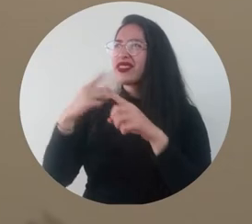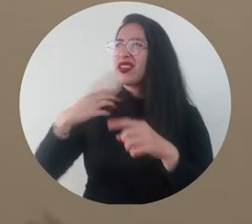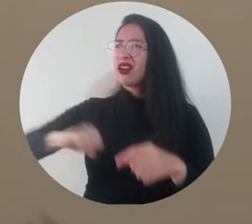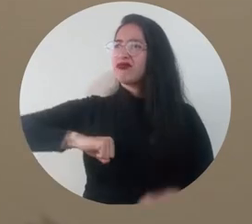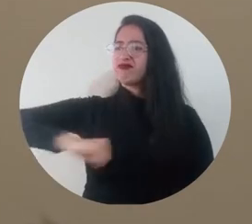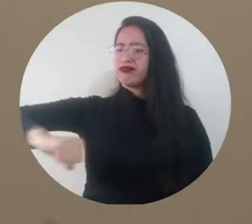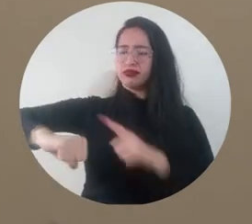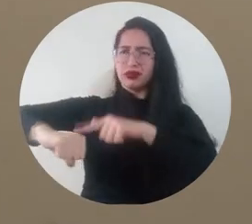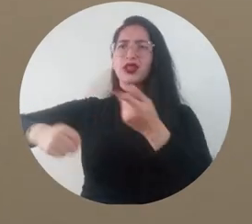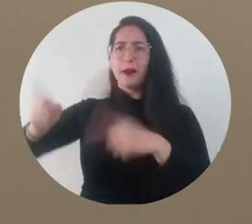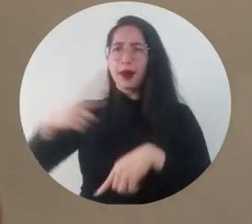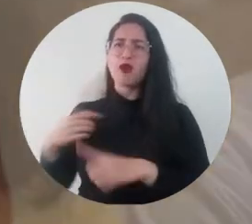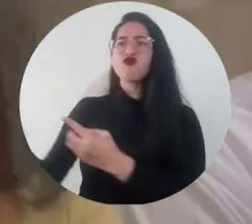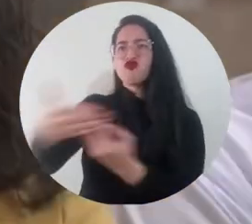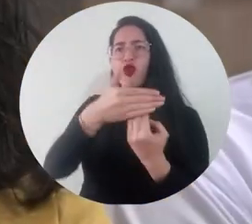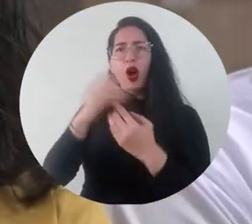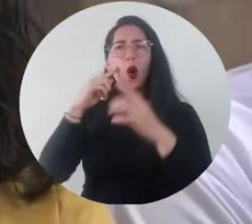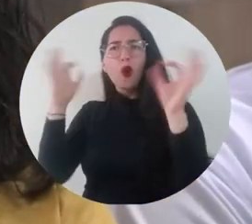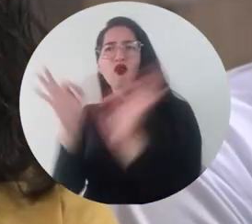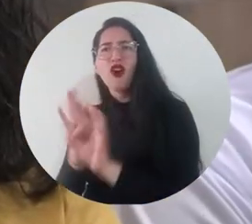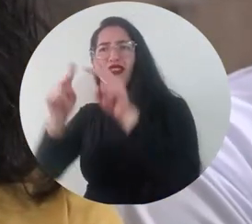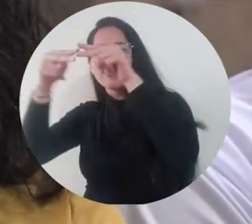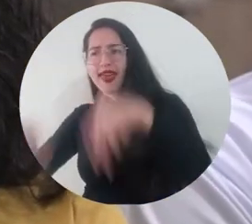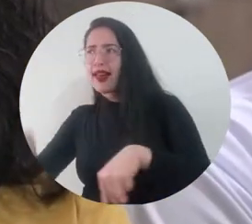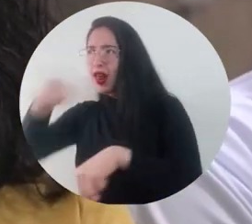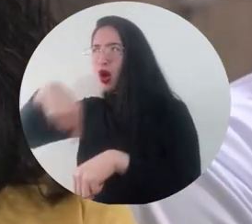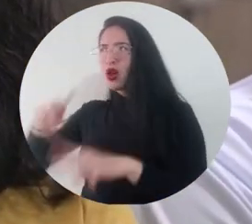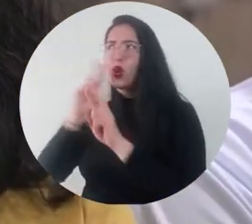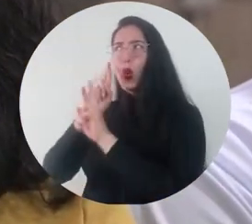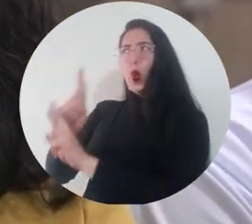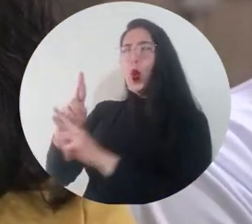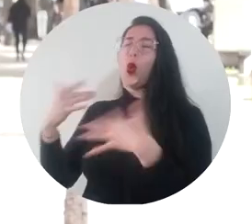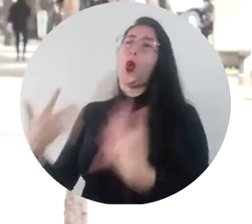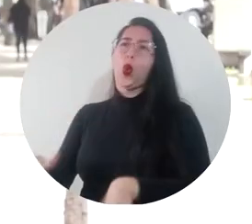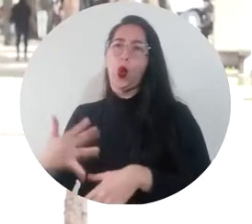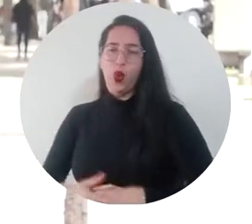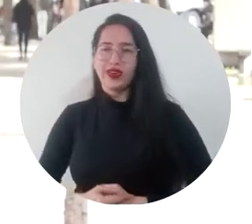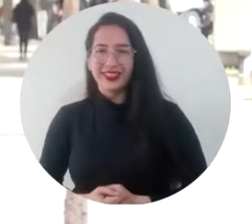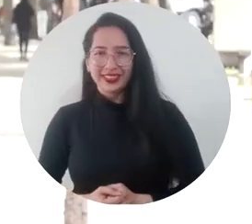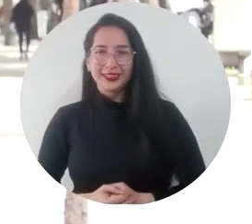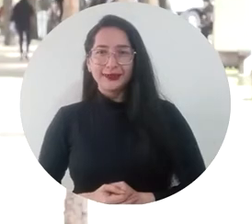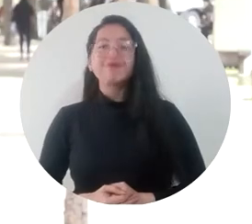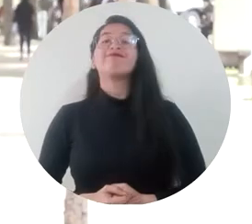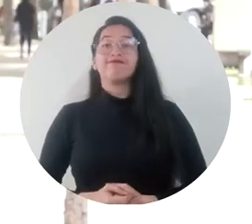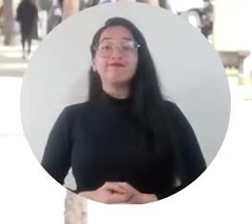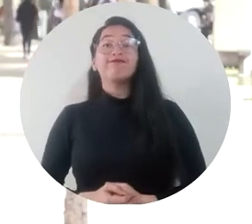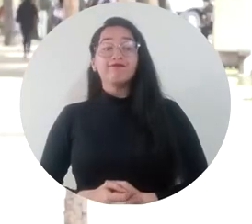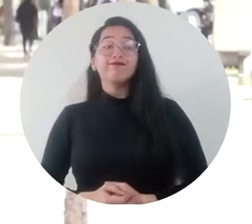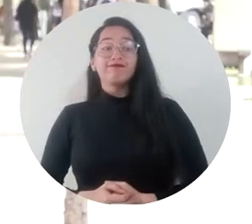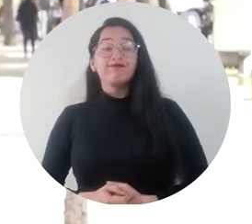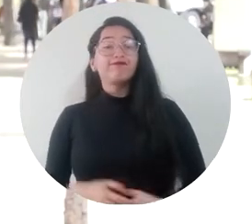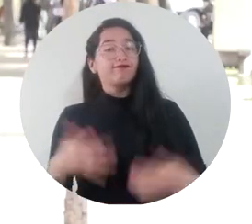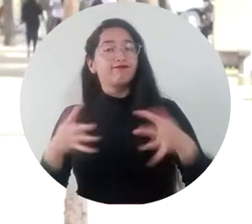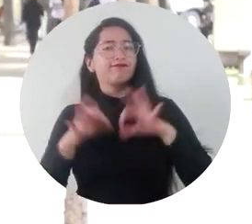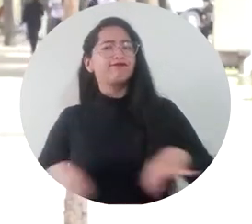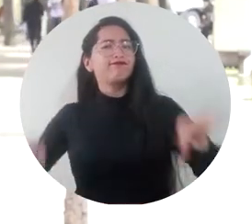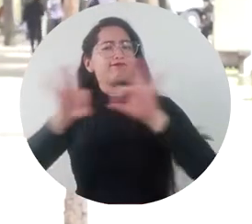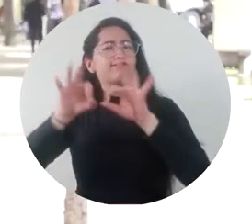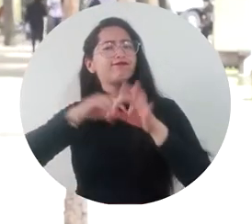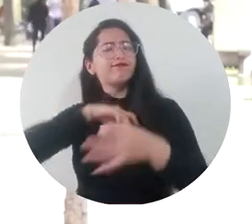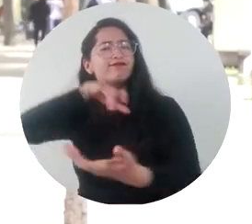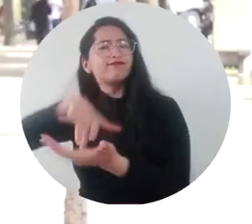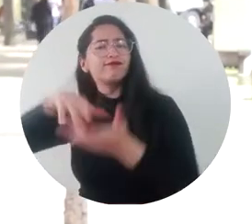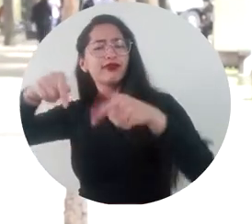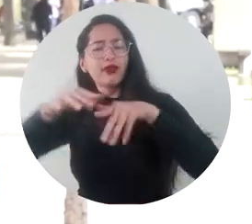institucionales orientadas a la protección de los derechos humanos con enfoque de género Es importante llegar hasta este